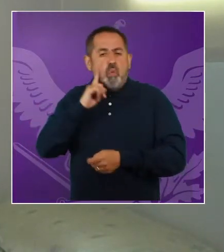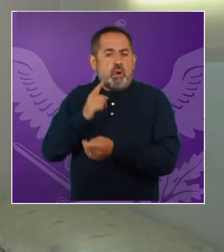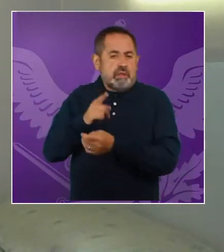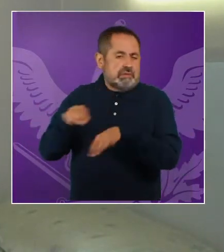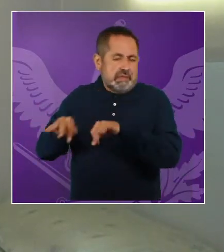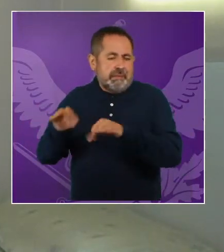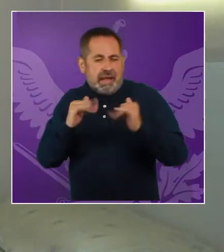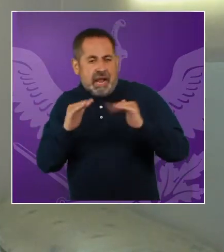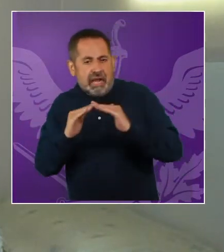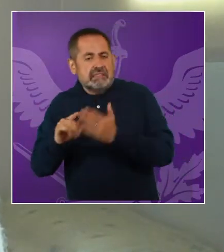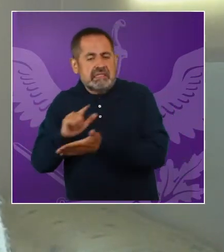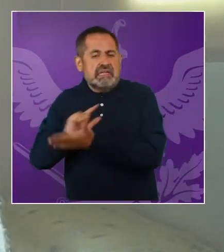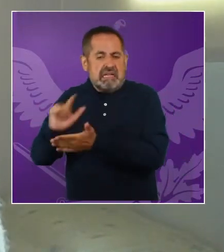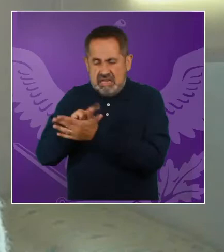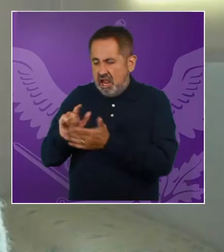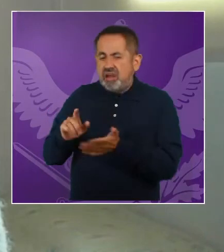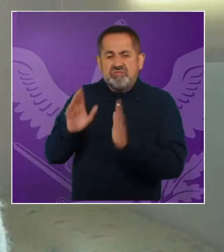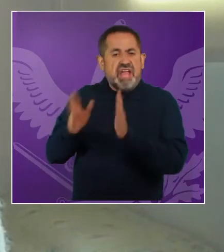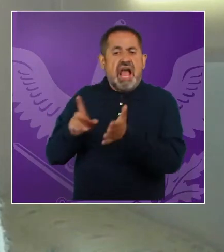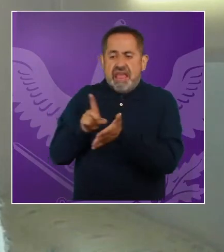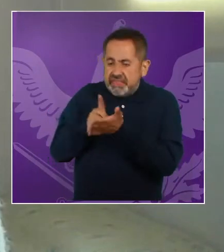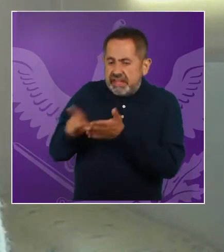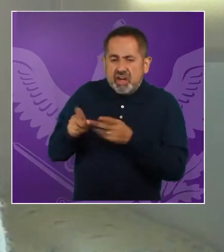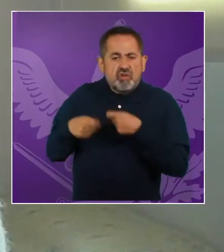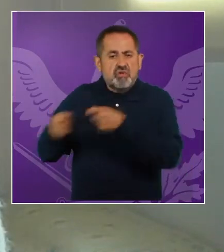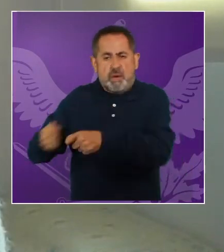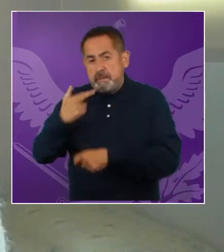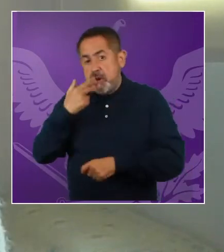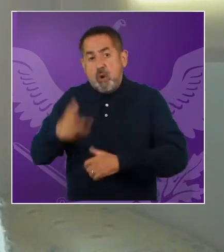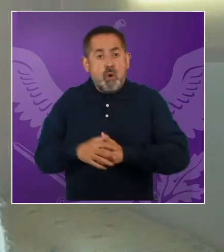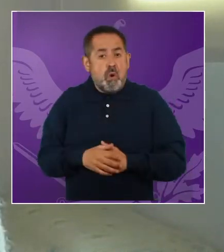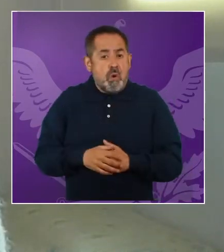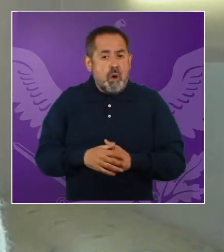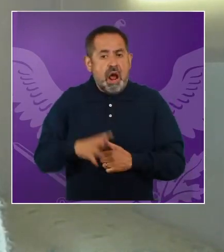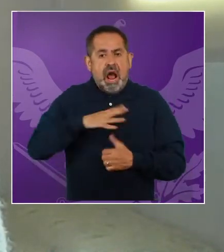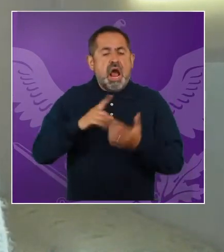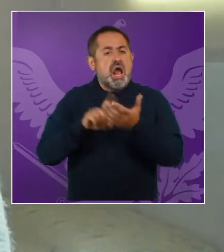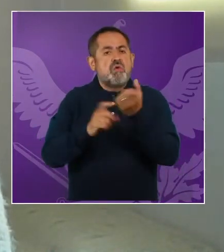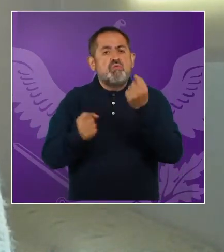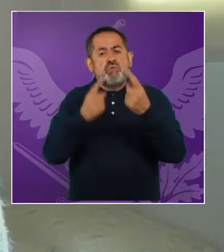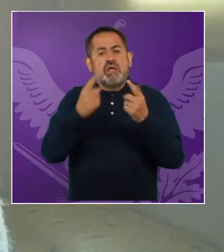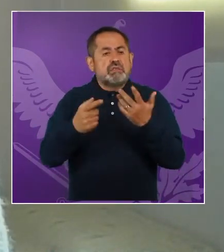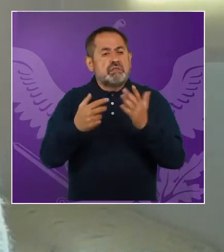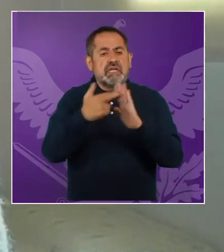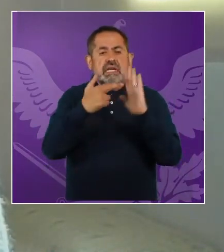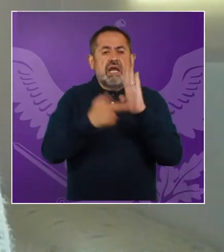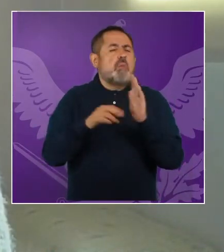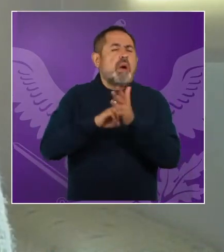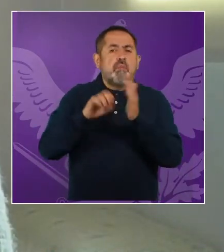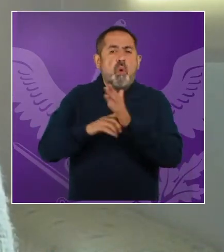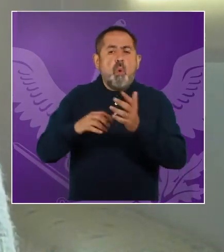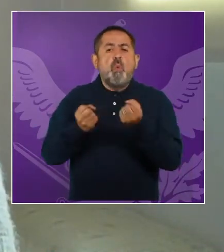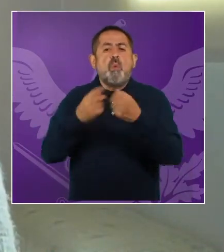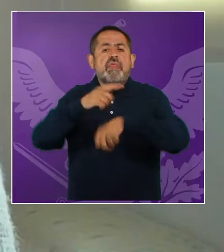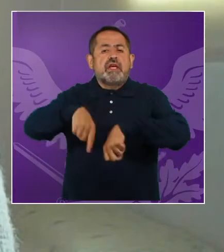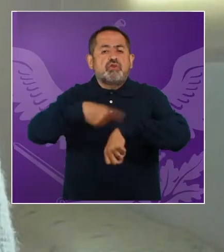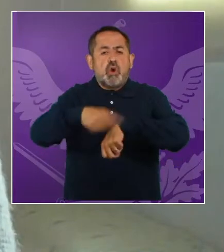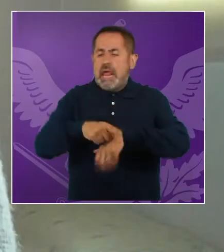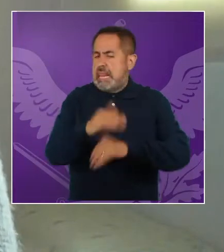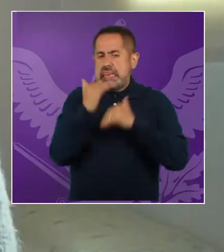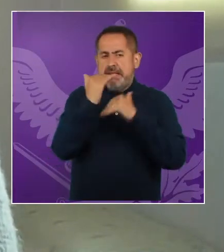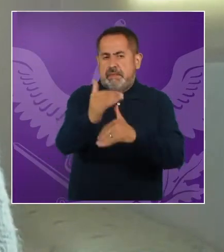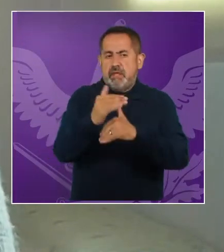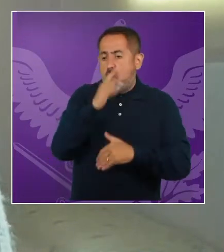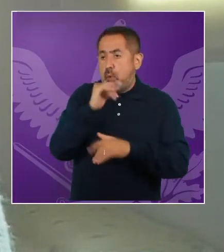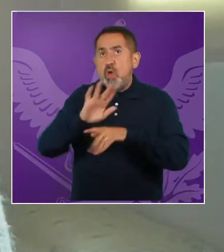trabajadoras asalariados, se, este, reformó la legislación. Hay también, este, normativa, por ejemplo, vinculada al tiempo de trabajo y se